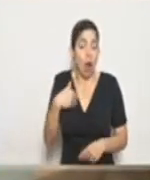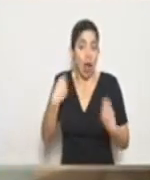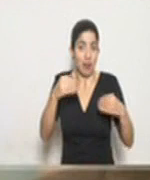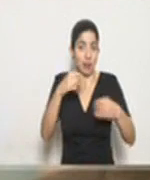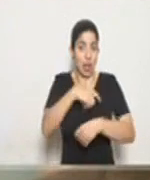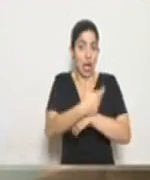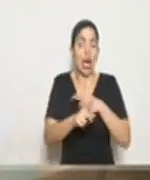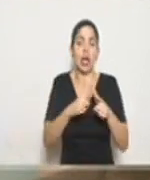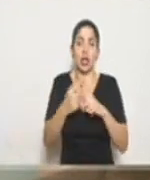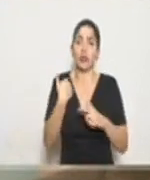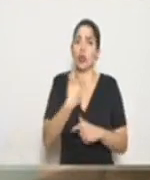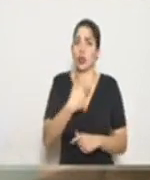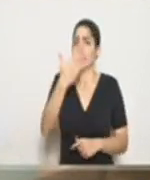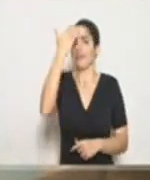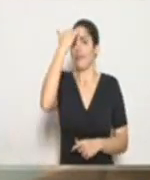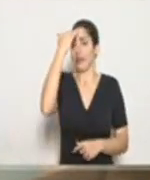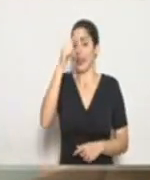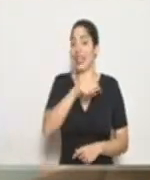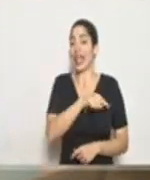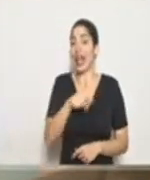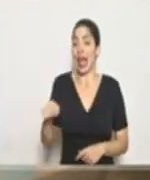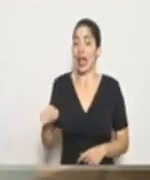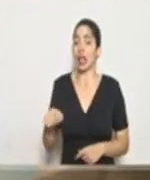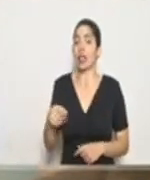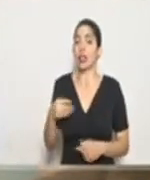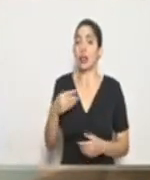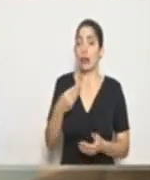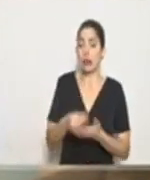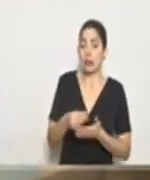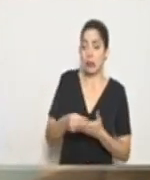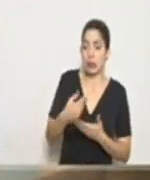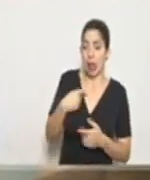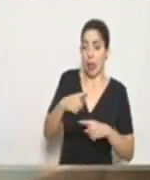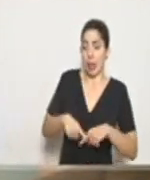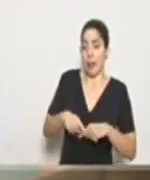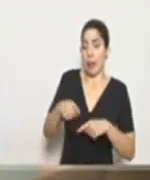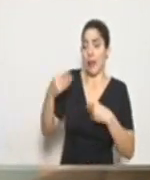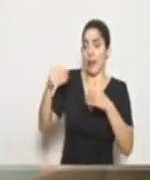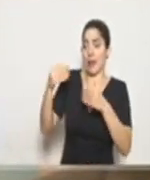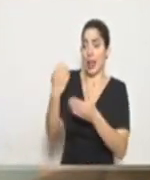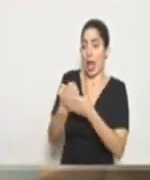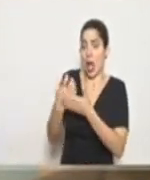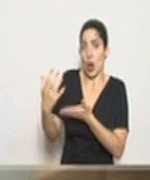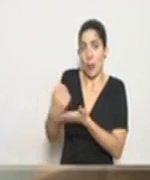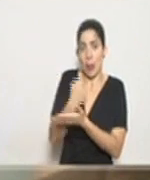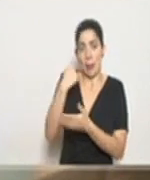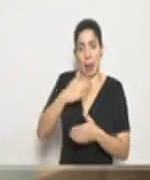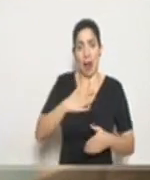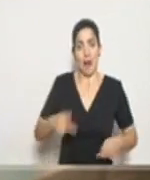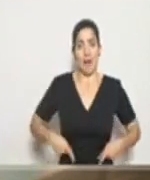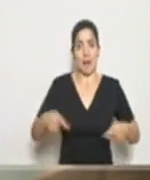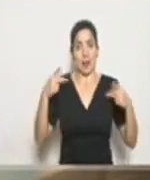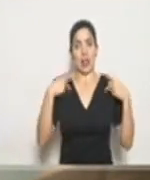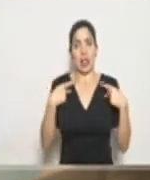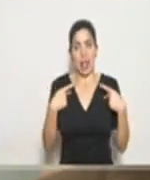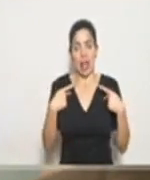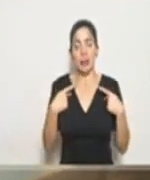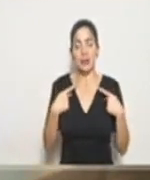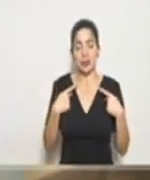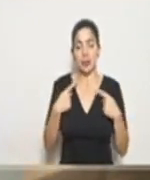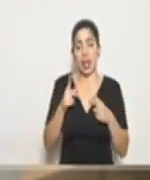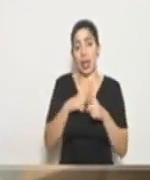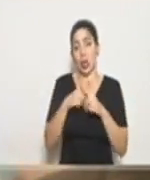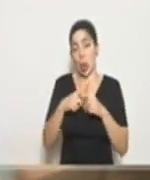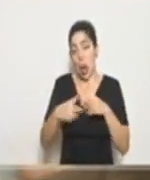embargo, sabemos que ellos y ellas dependen de la venta de la lotería para vivir. Y